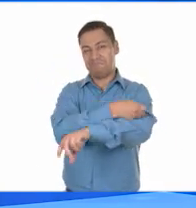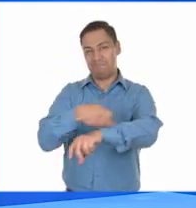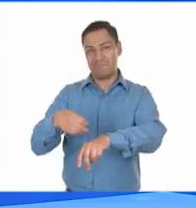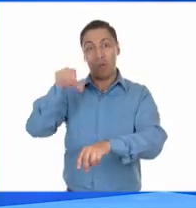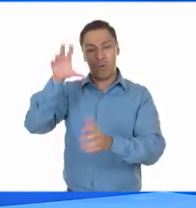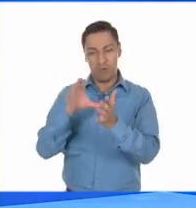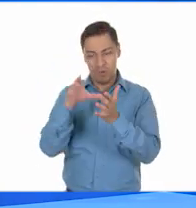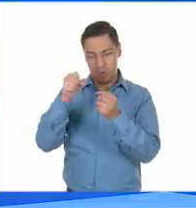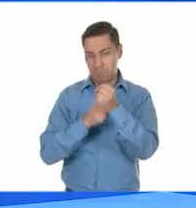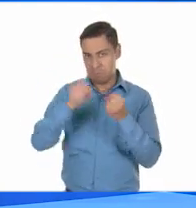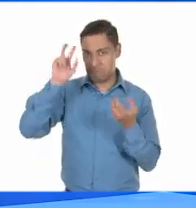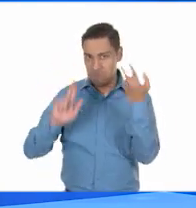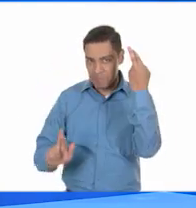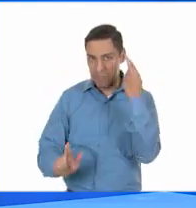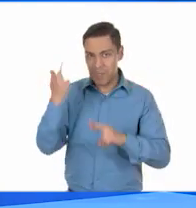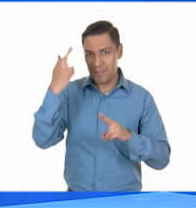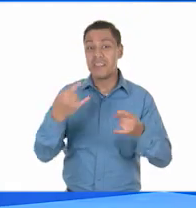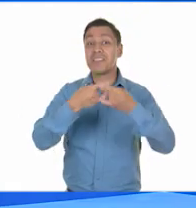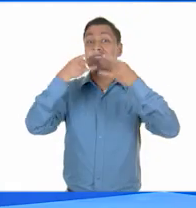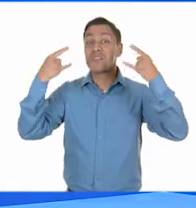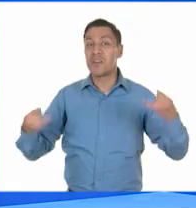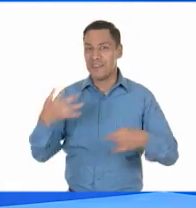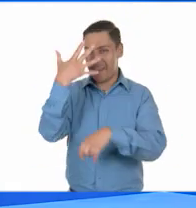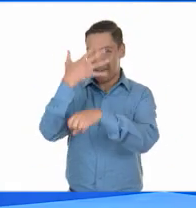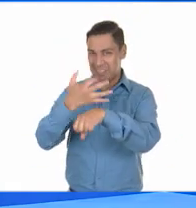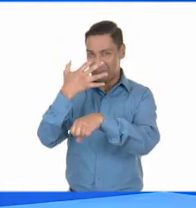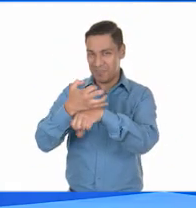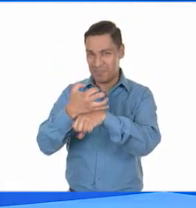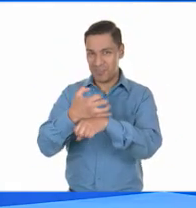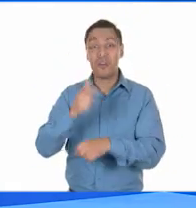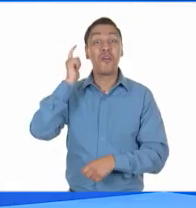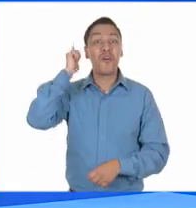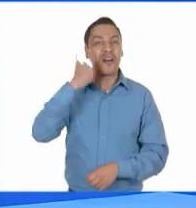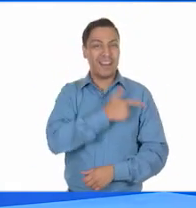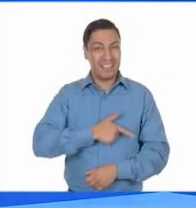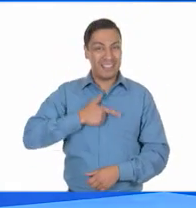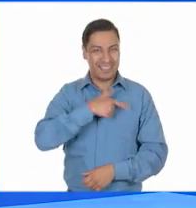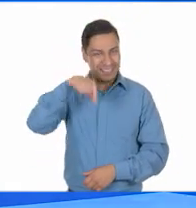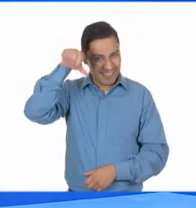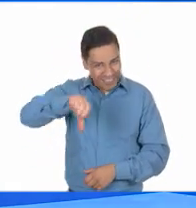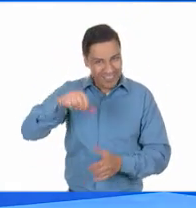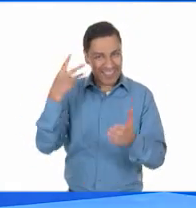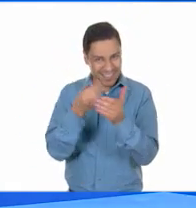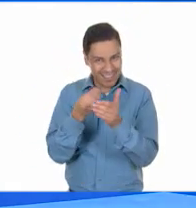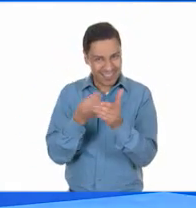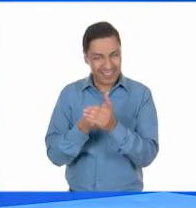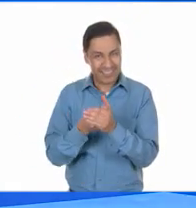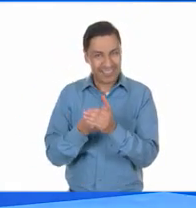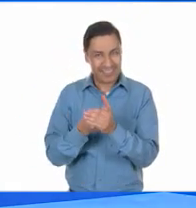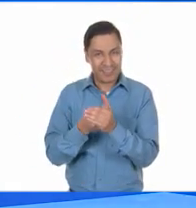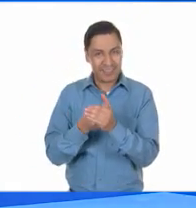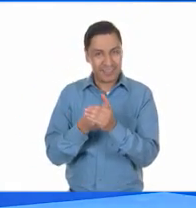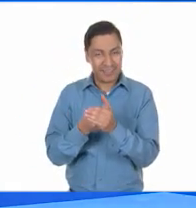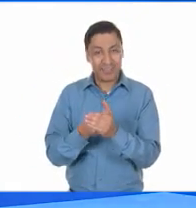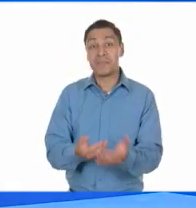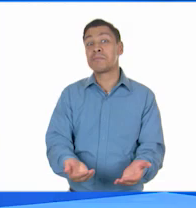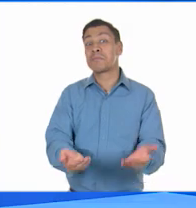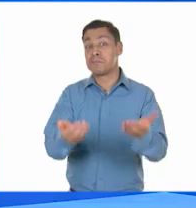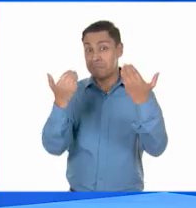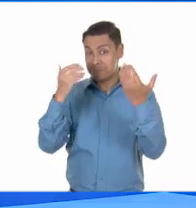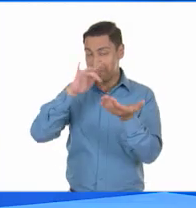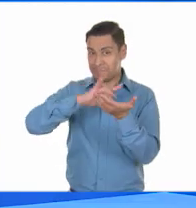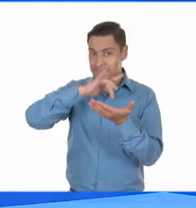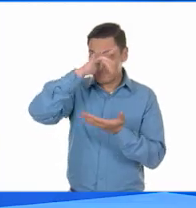constitución revolucionaria de Historia quinto grado. Espero lo hayan disfrutado tanto como nosotras. Les damos las